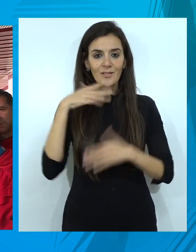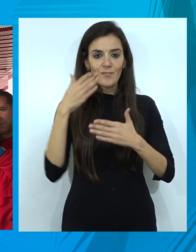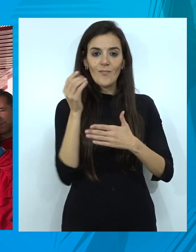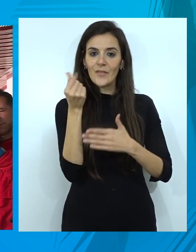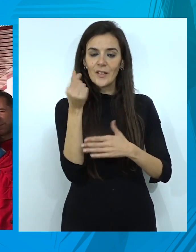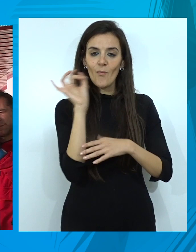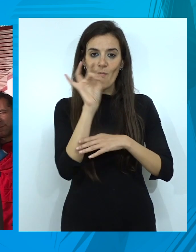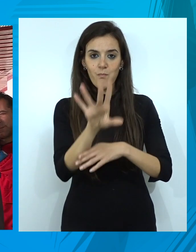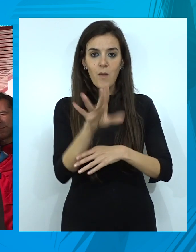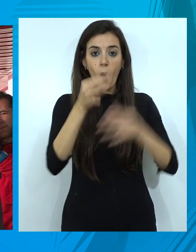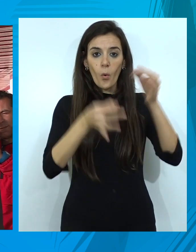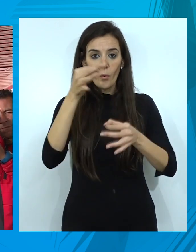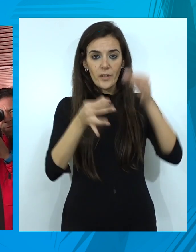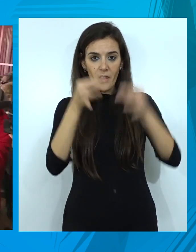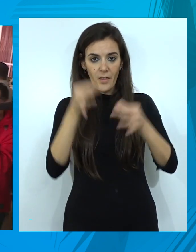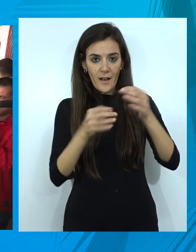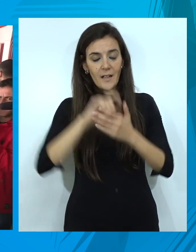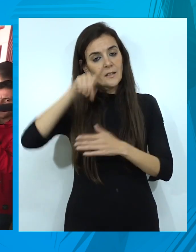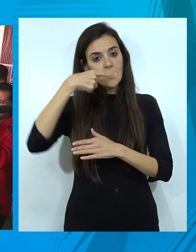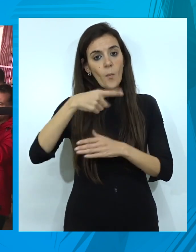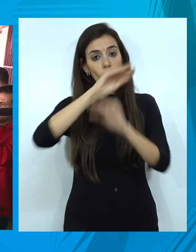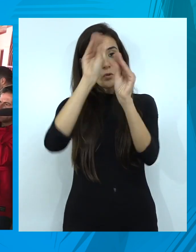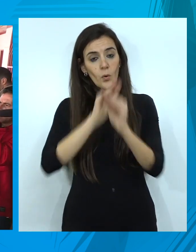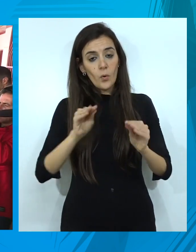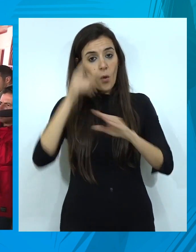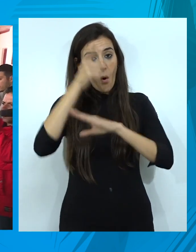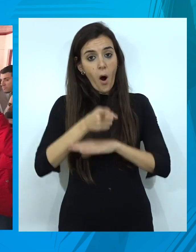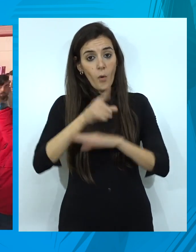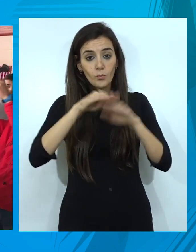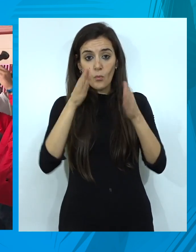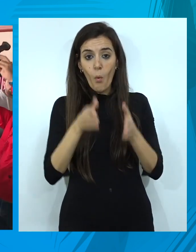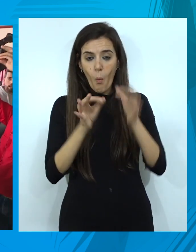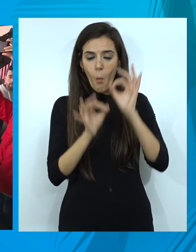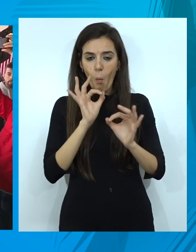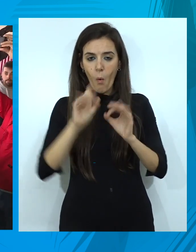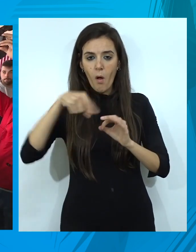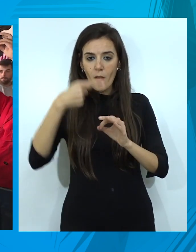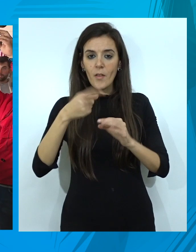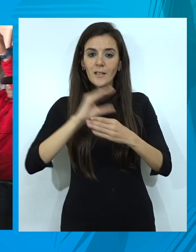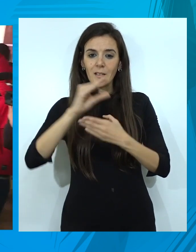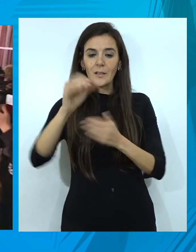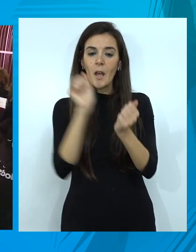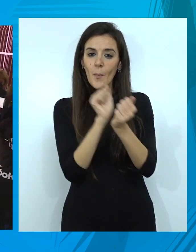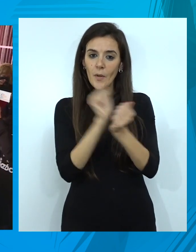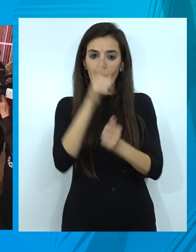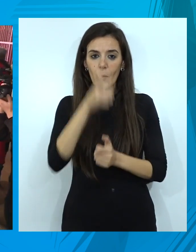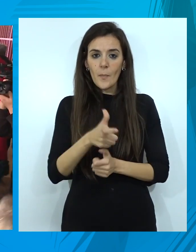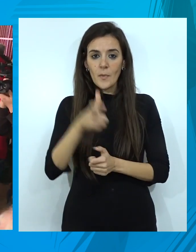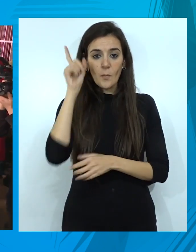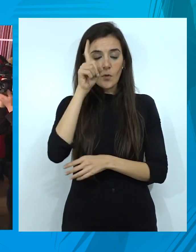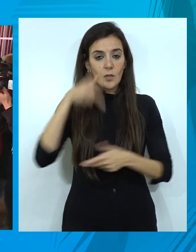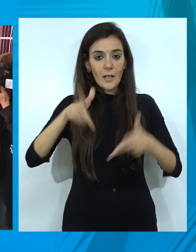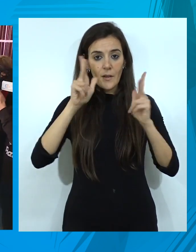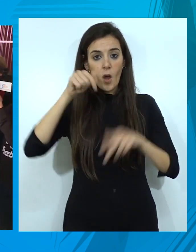donde se efectúan los ingresos judiciales. Una vez resuelto el auto de prisión y solventados los trámites penitenciarios del docente,